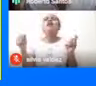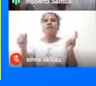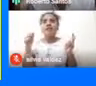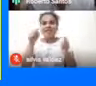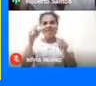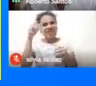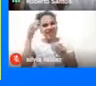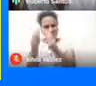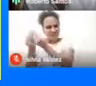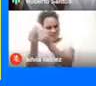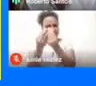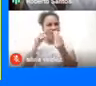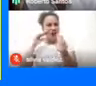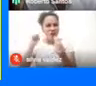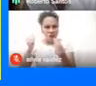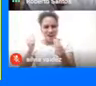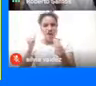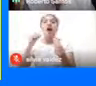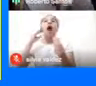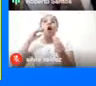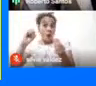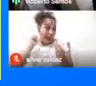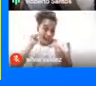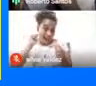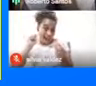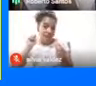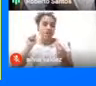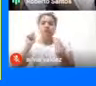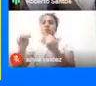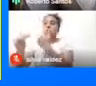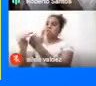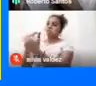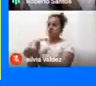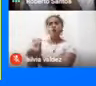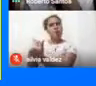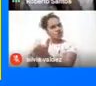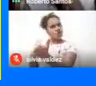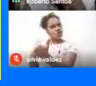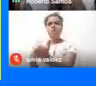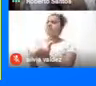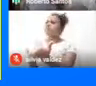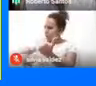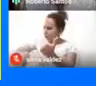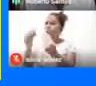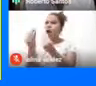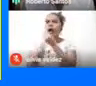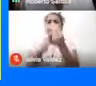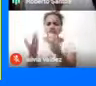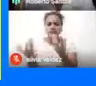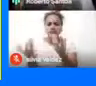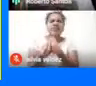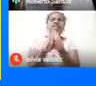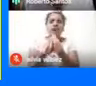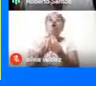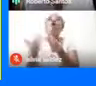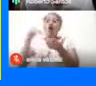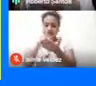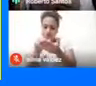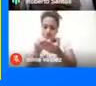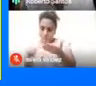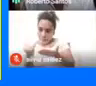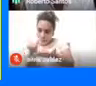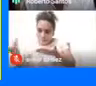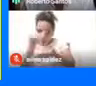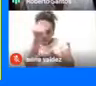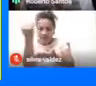consejo De abuelos De abuelas Me invitó Para que hiciéramos Un trazado Sobre el centro